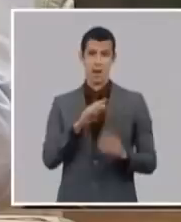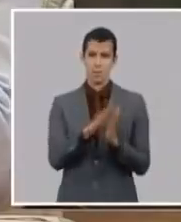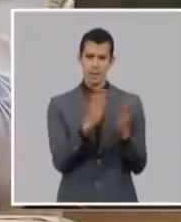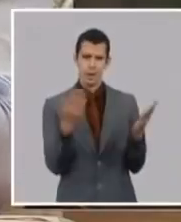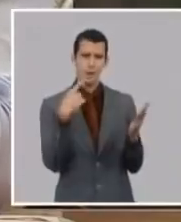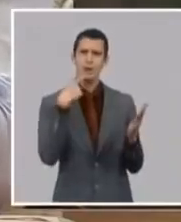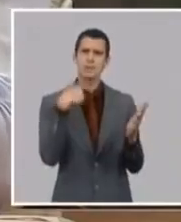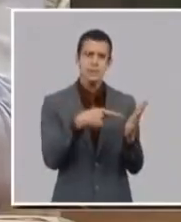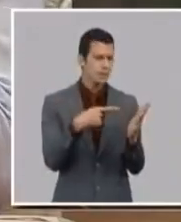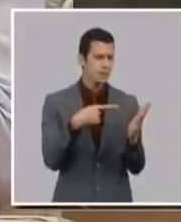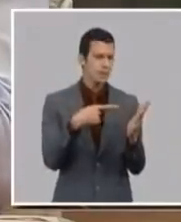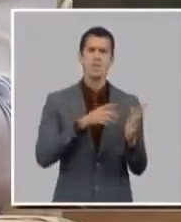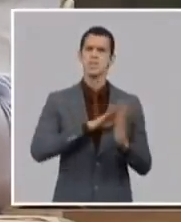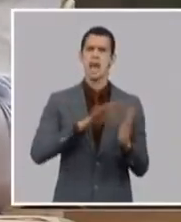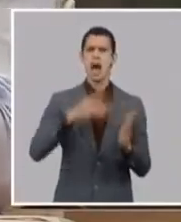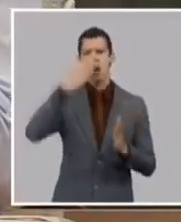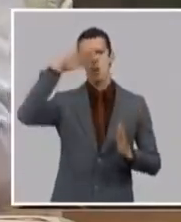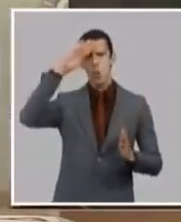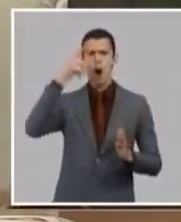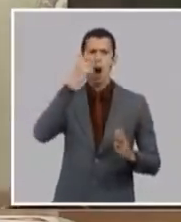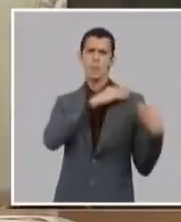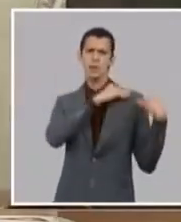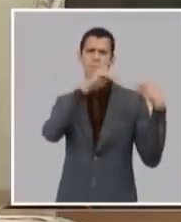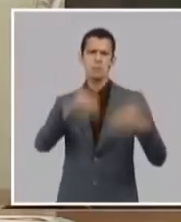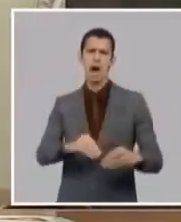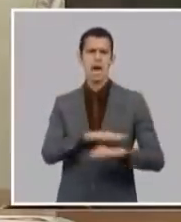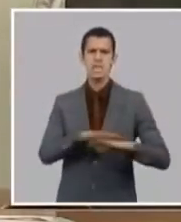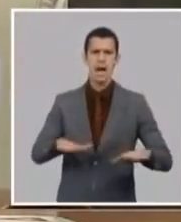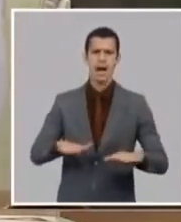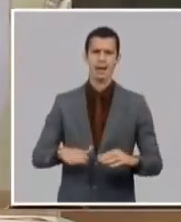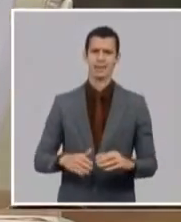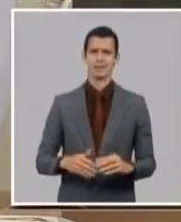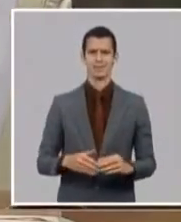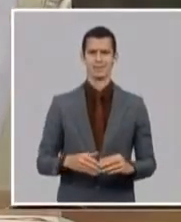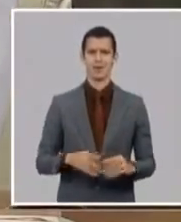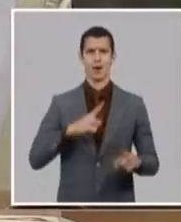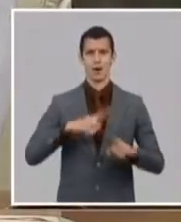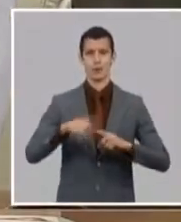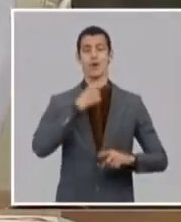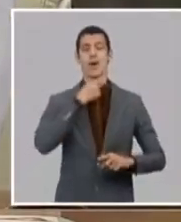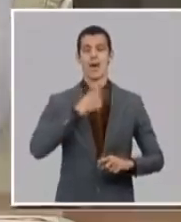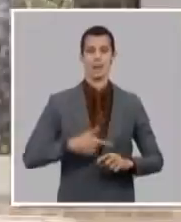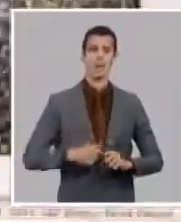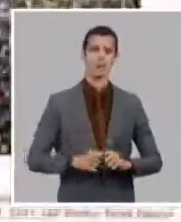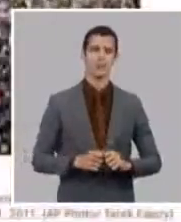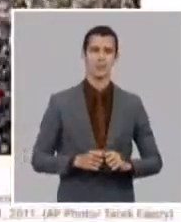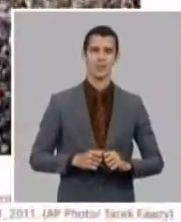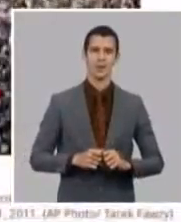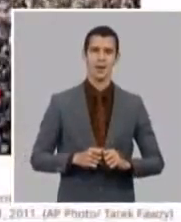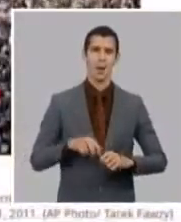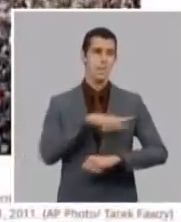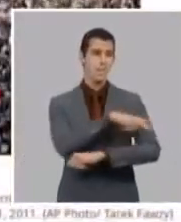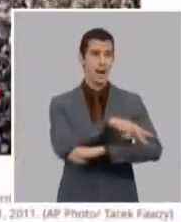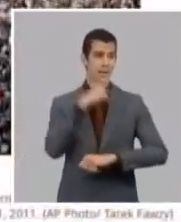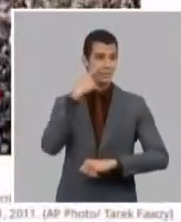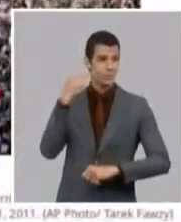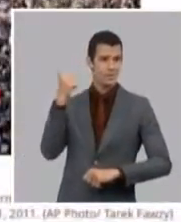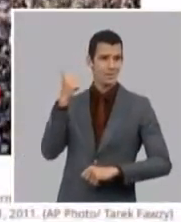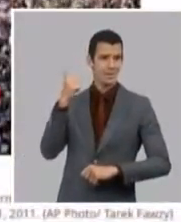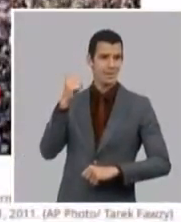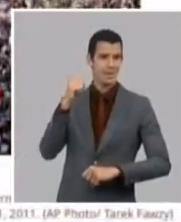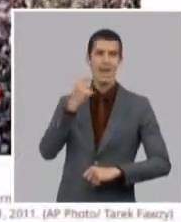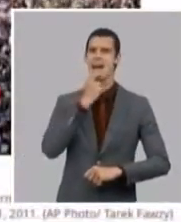una era de Egipto otra la celebración de los argentinos de la copa del mundo o sea miren